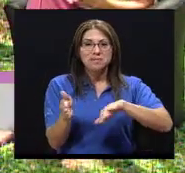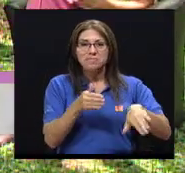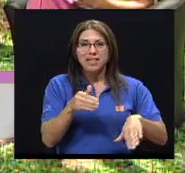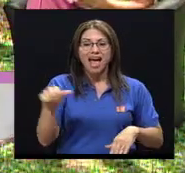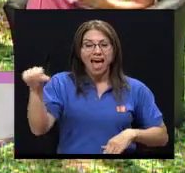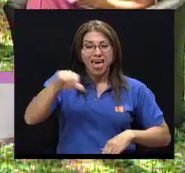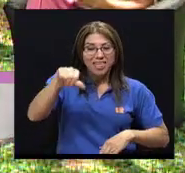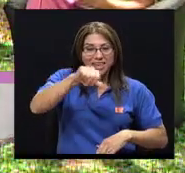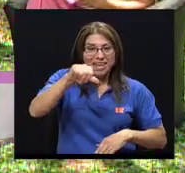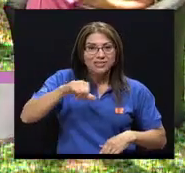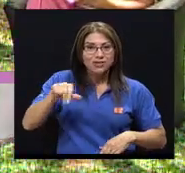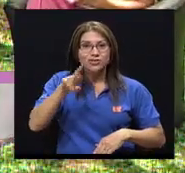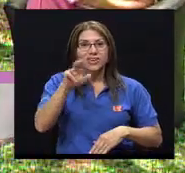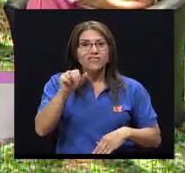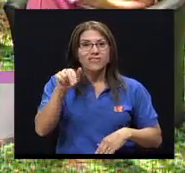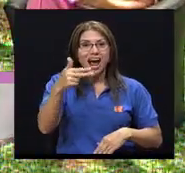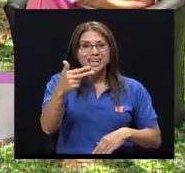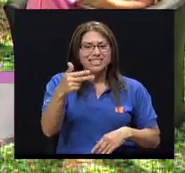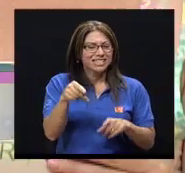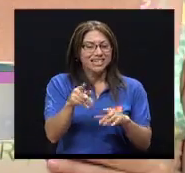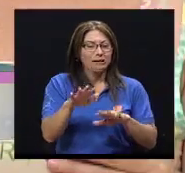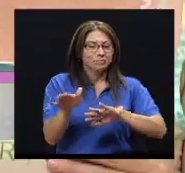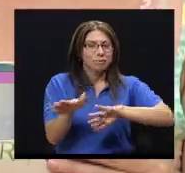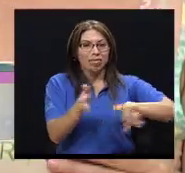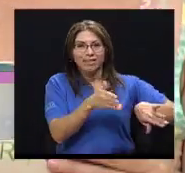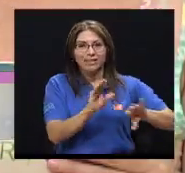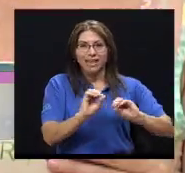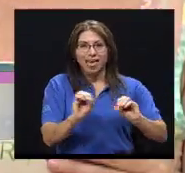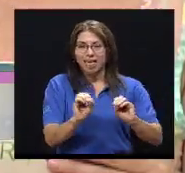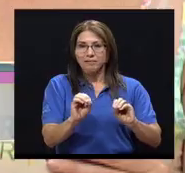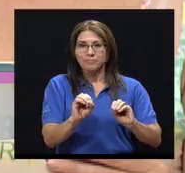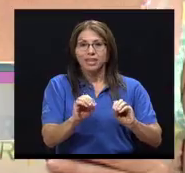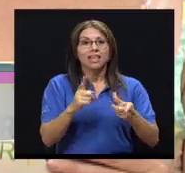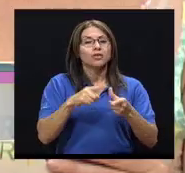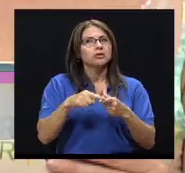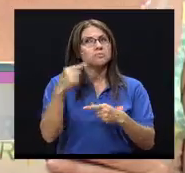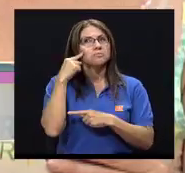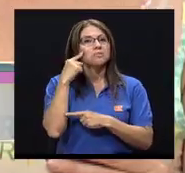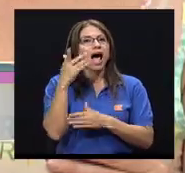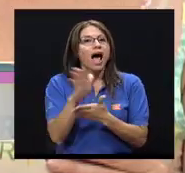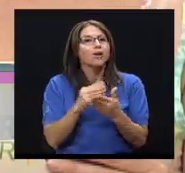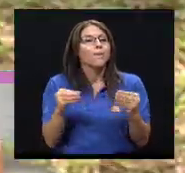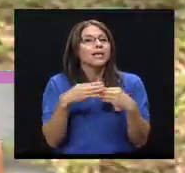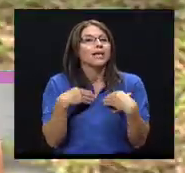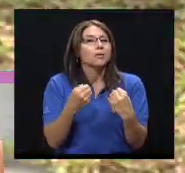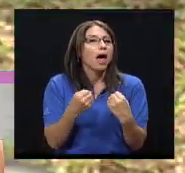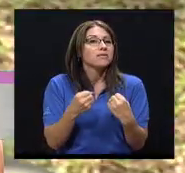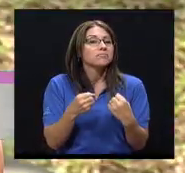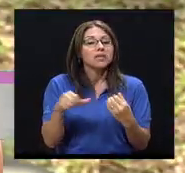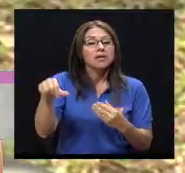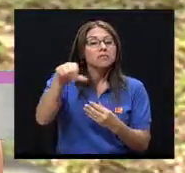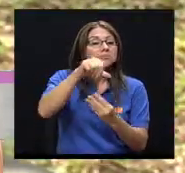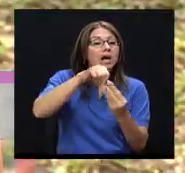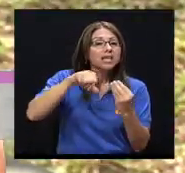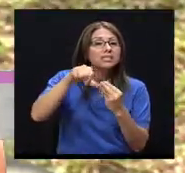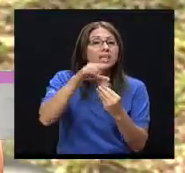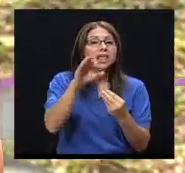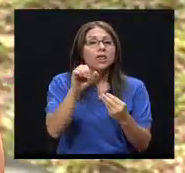ranch y estas cosas que son siempre muy cargadas. Entonces, solemos recurrir como a opciones más saludables, aceite de oliva,